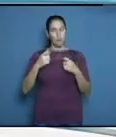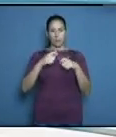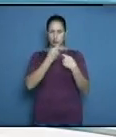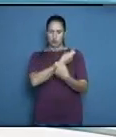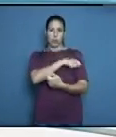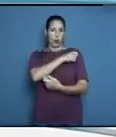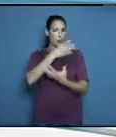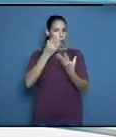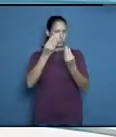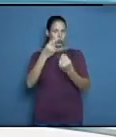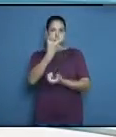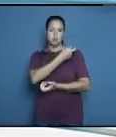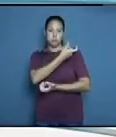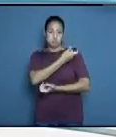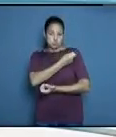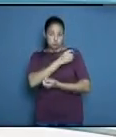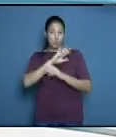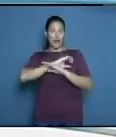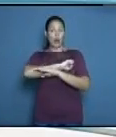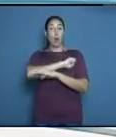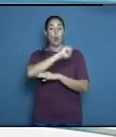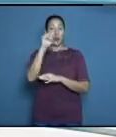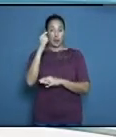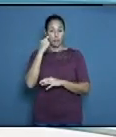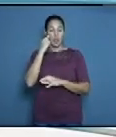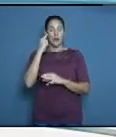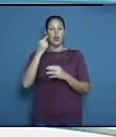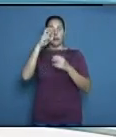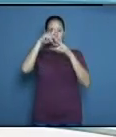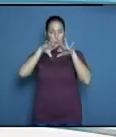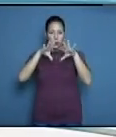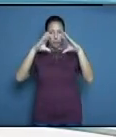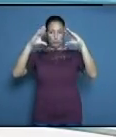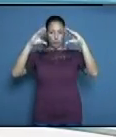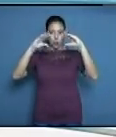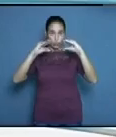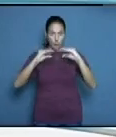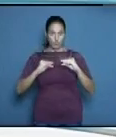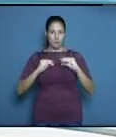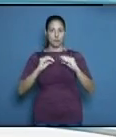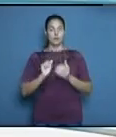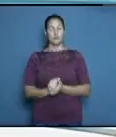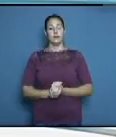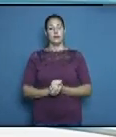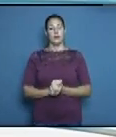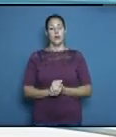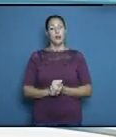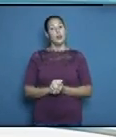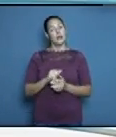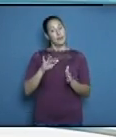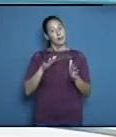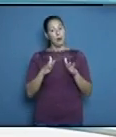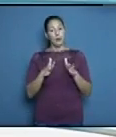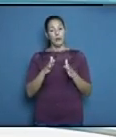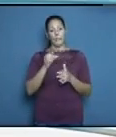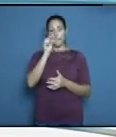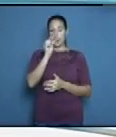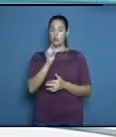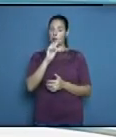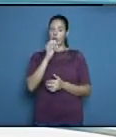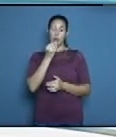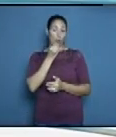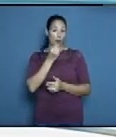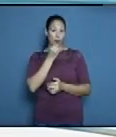del territorio para usted lograr ver el cambio de verdad y que la gente me quede las personas que no se han podido vacunar